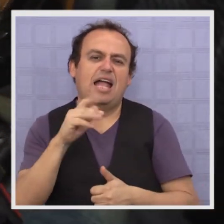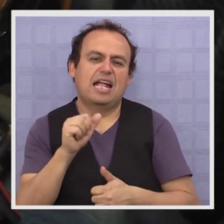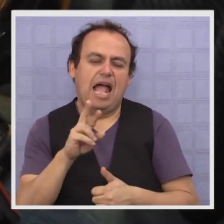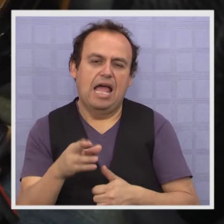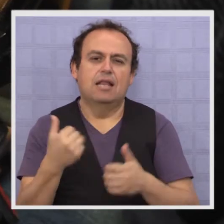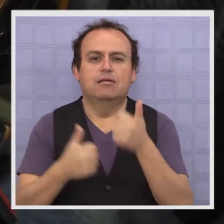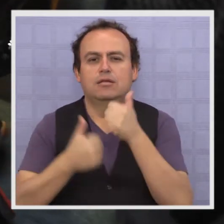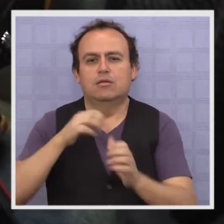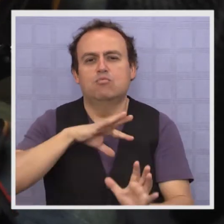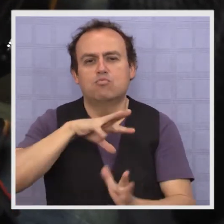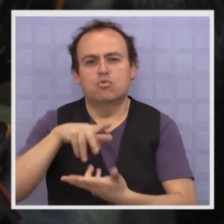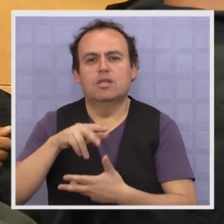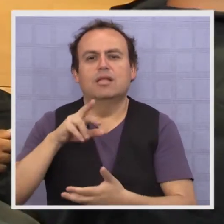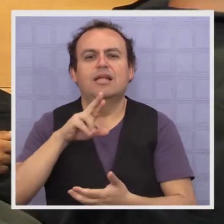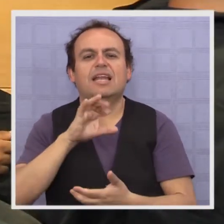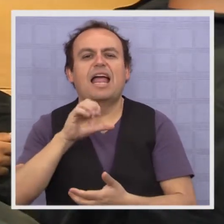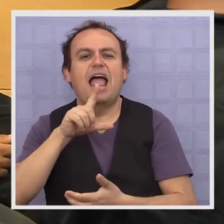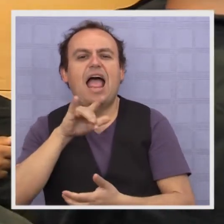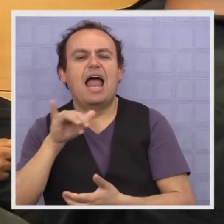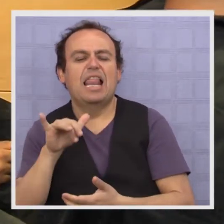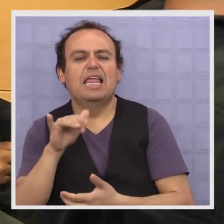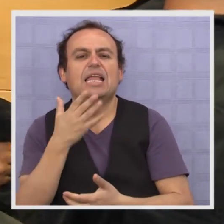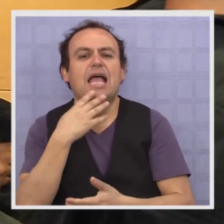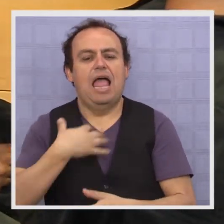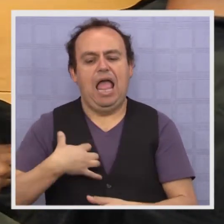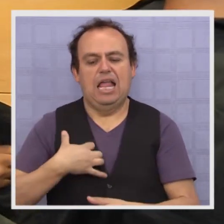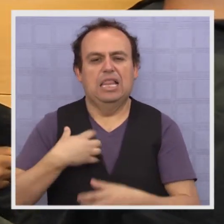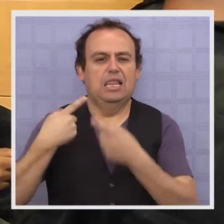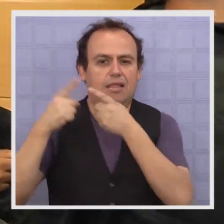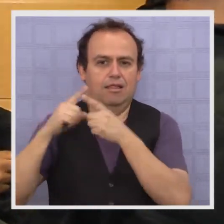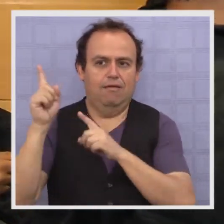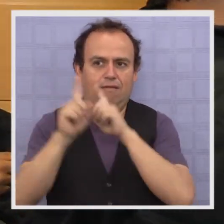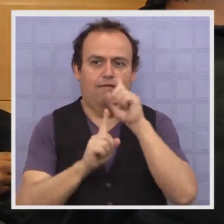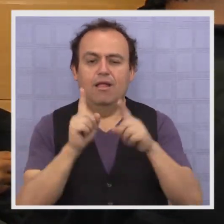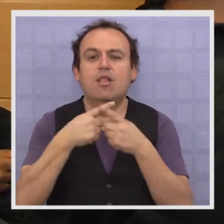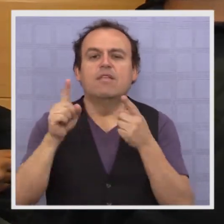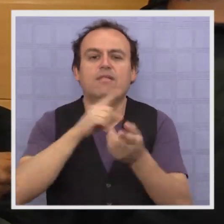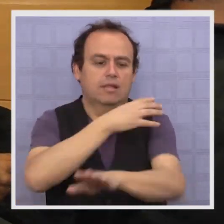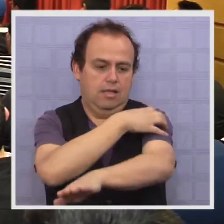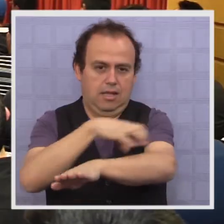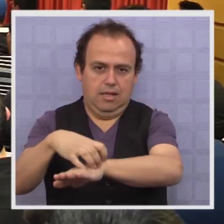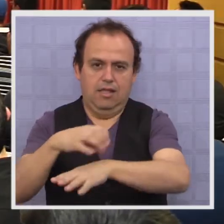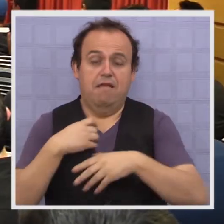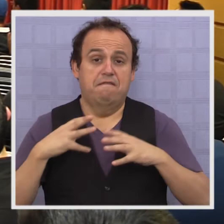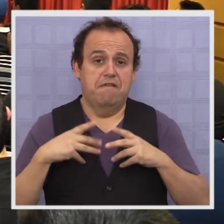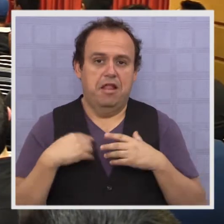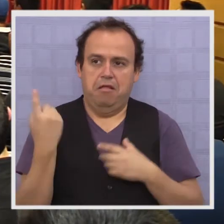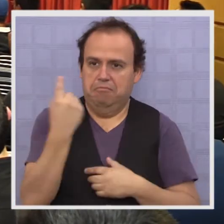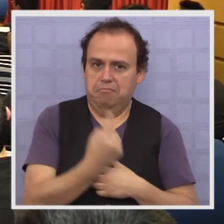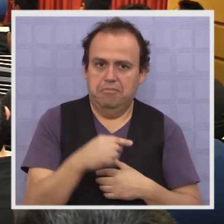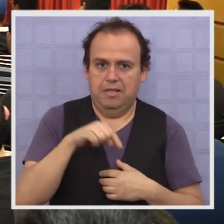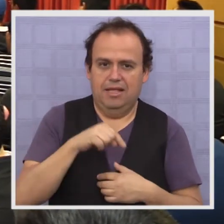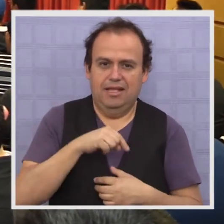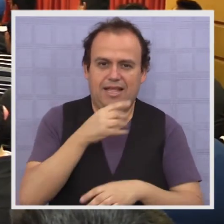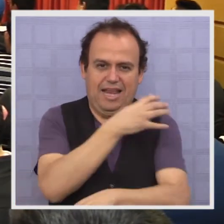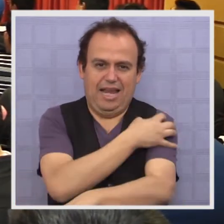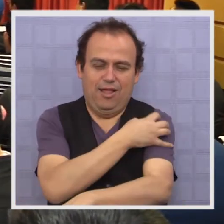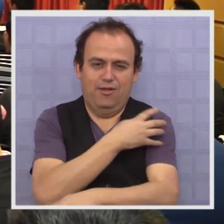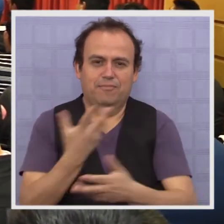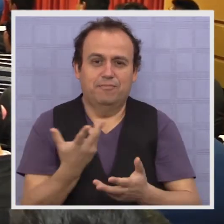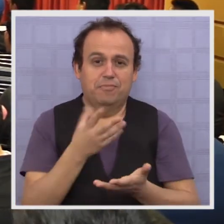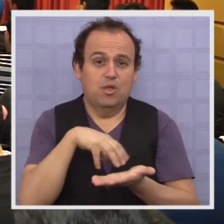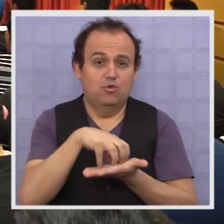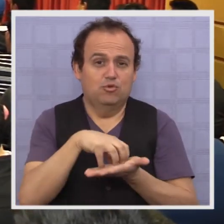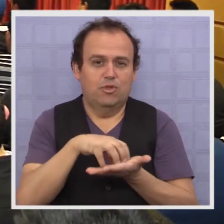mundial de rally en Argentina. Así que estamos celebrando, yendo a distintos lugares, regiones y feliz de acompañarlos acá, una ciudad con